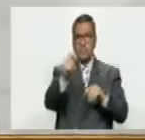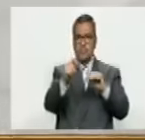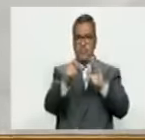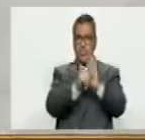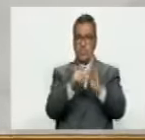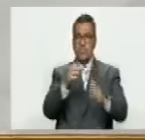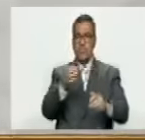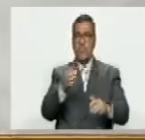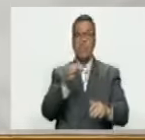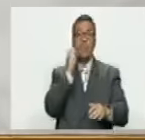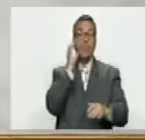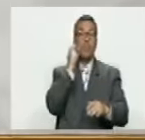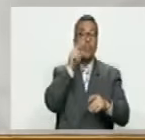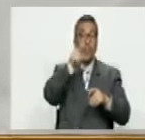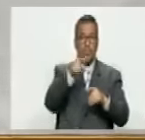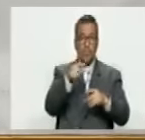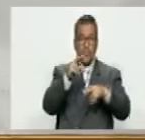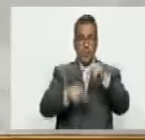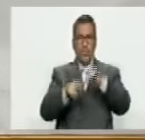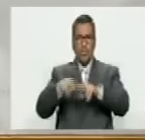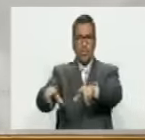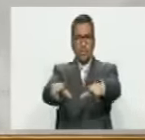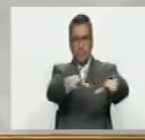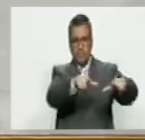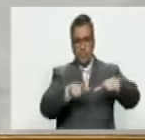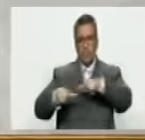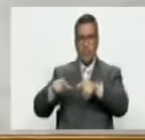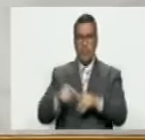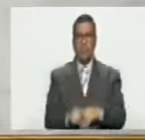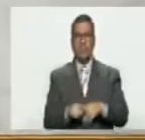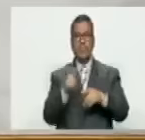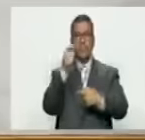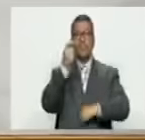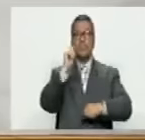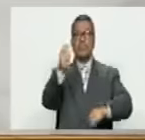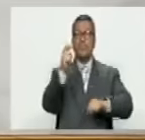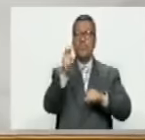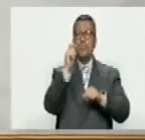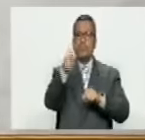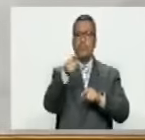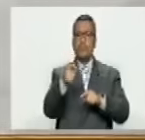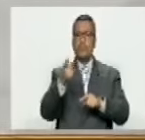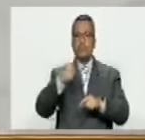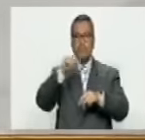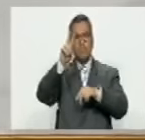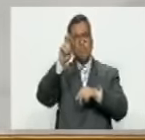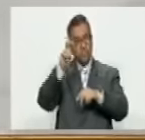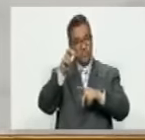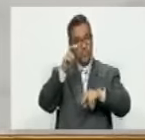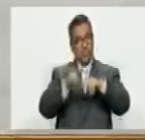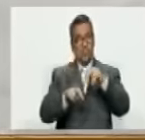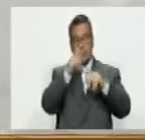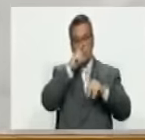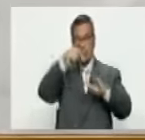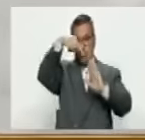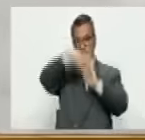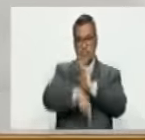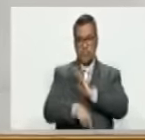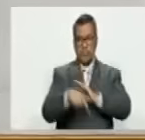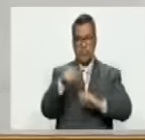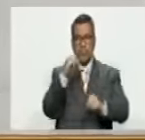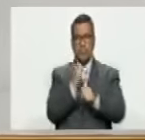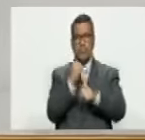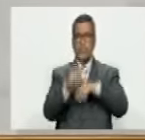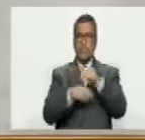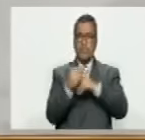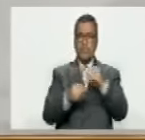azul, el socialismo territorial. Es una tarea de esta nueva etapa revolucionaria, profundizar, y mucho tiene